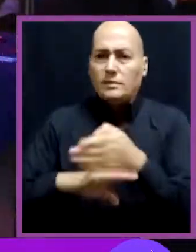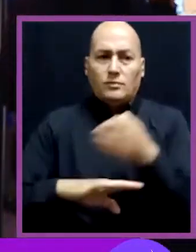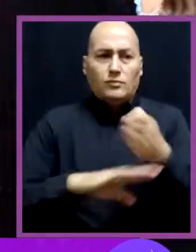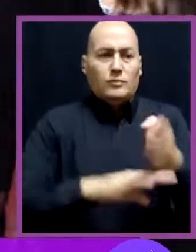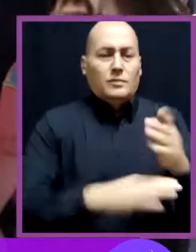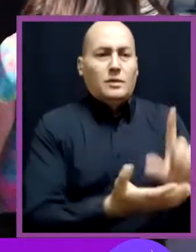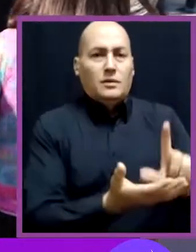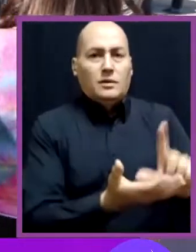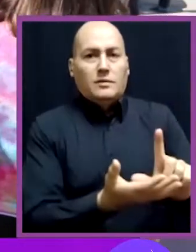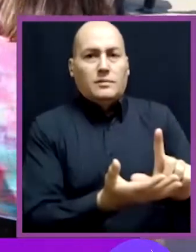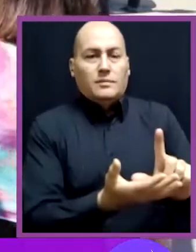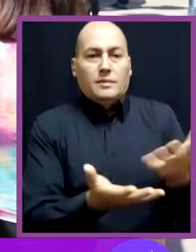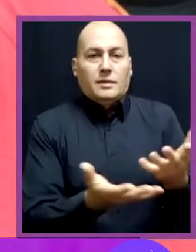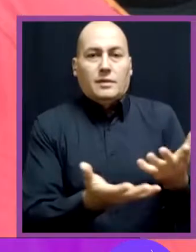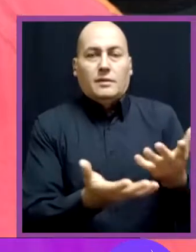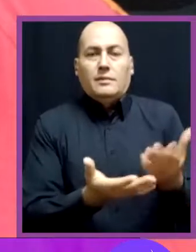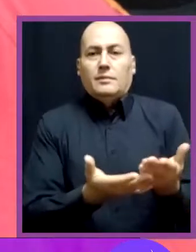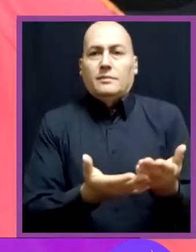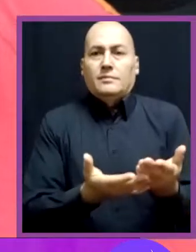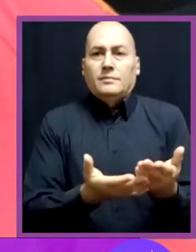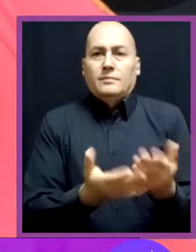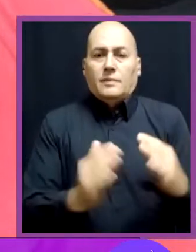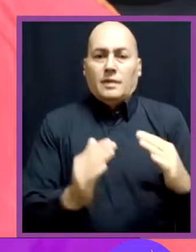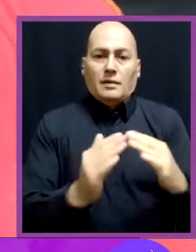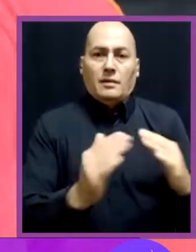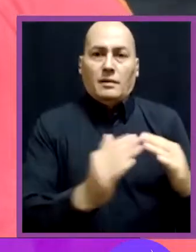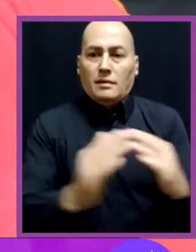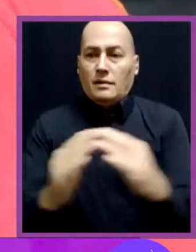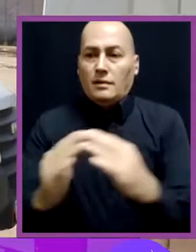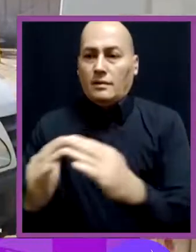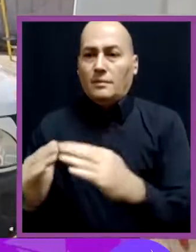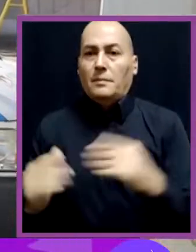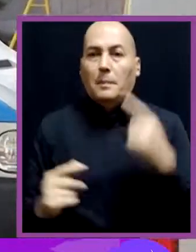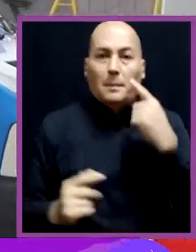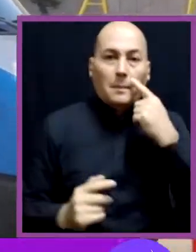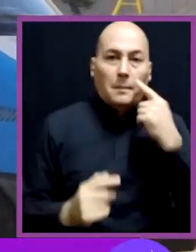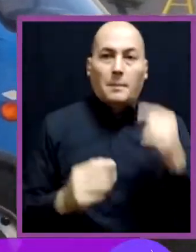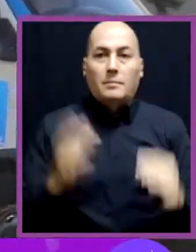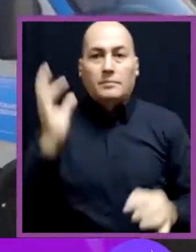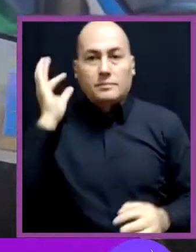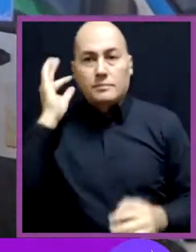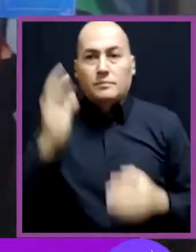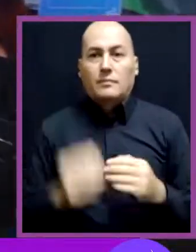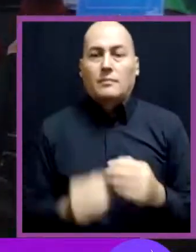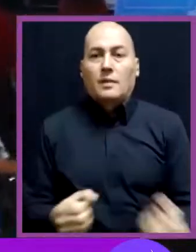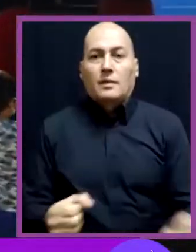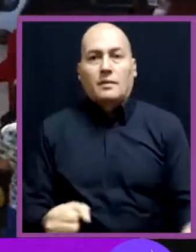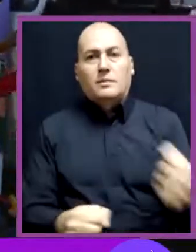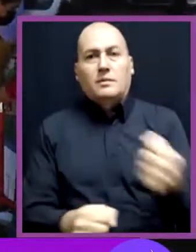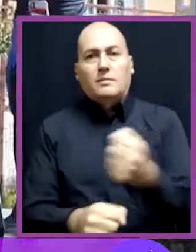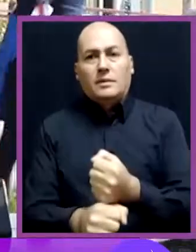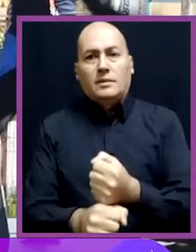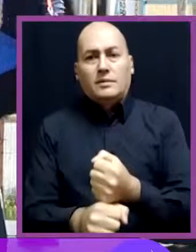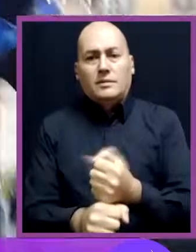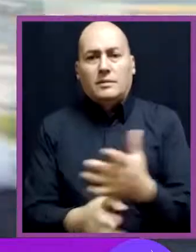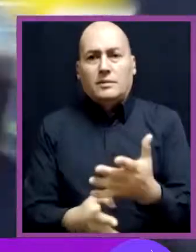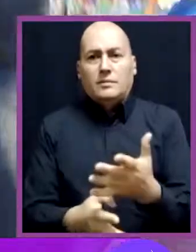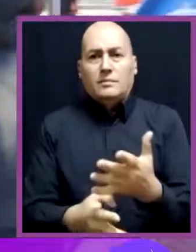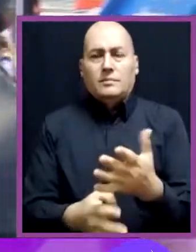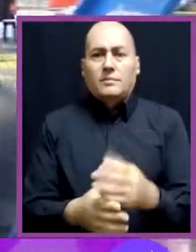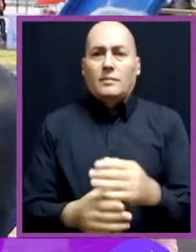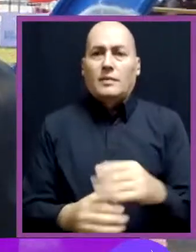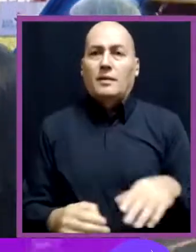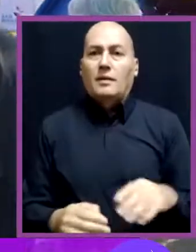diversos lugares de la comuna acercando la gestión a los hogares de nuestros vecinos y vecinas. Reemplazamos la fiesta